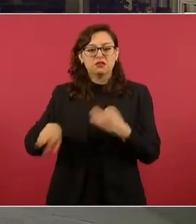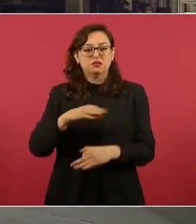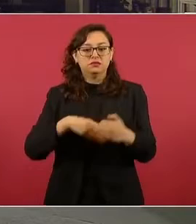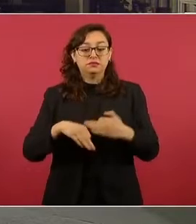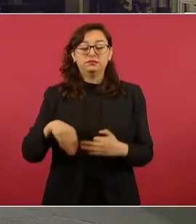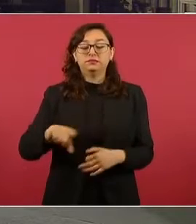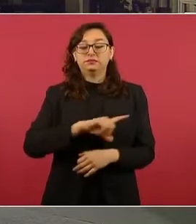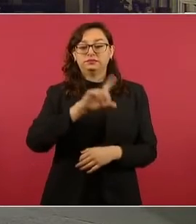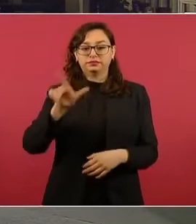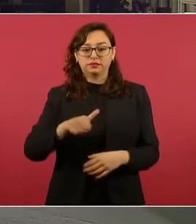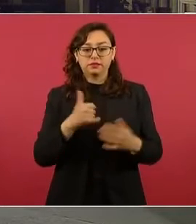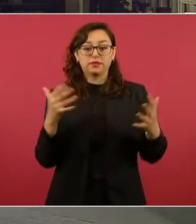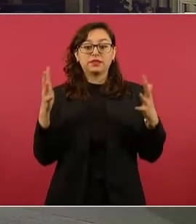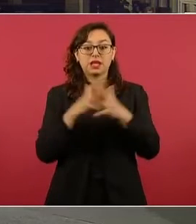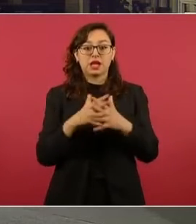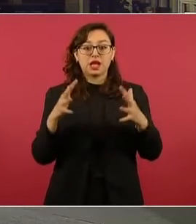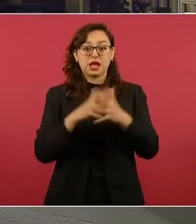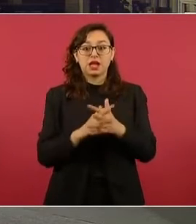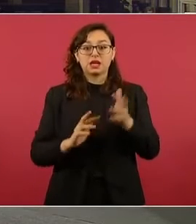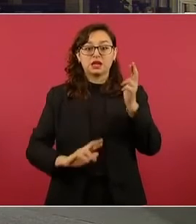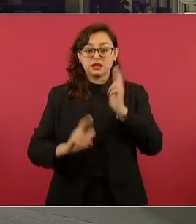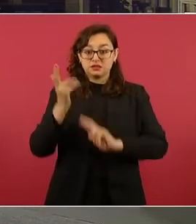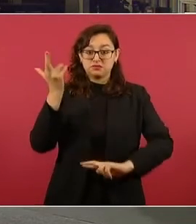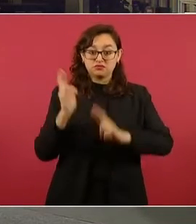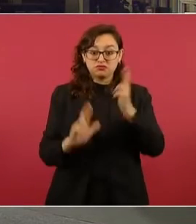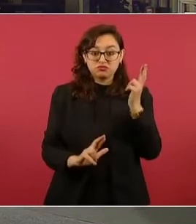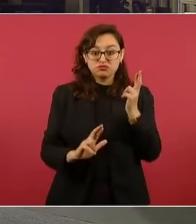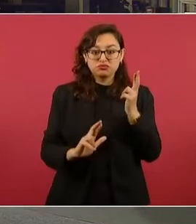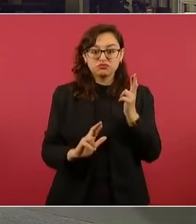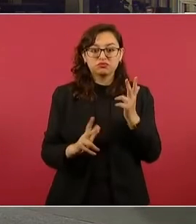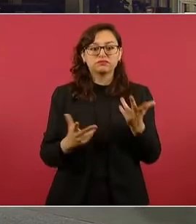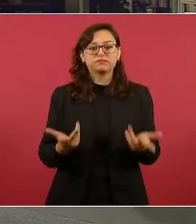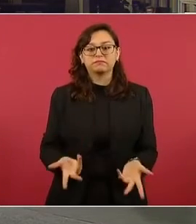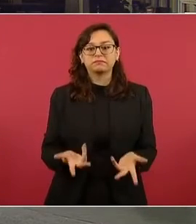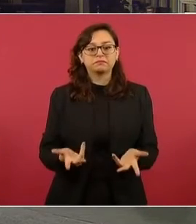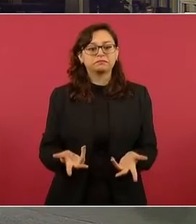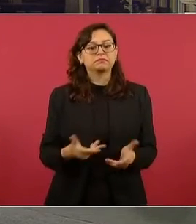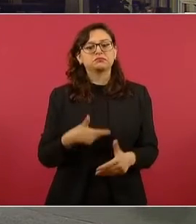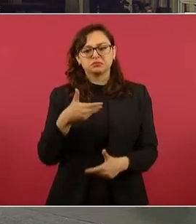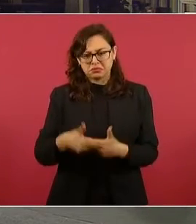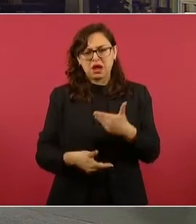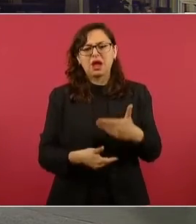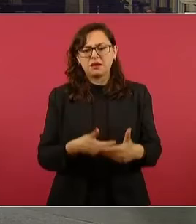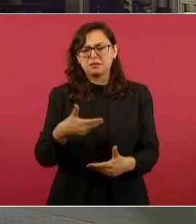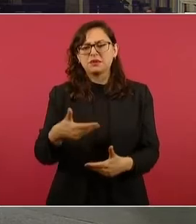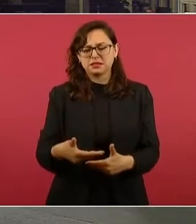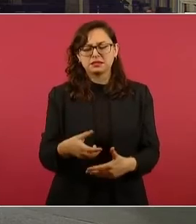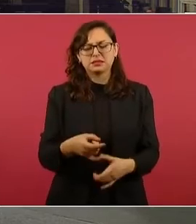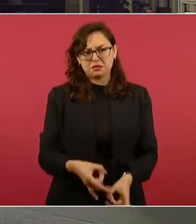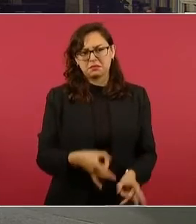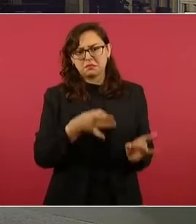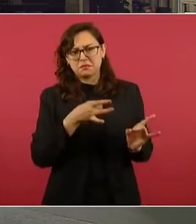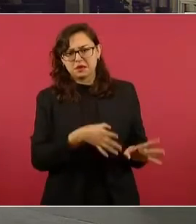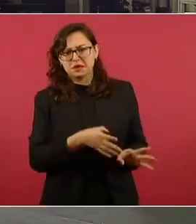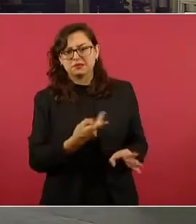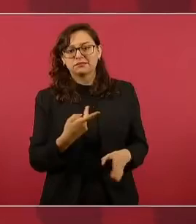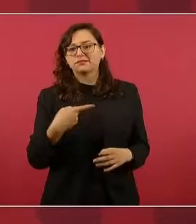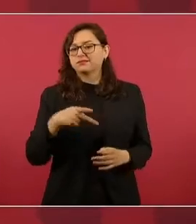destruir, hubo avances, lo he dicho varias veces,